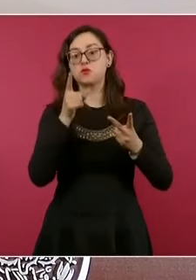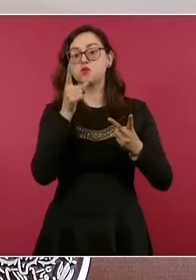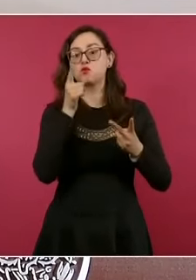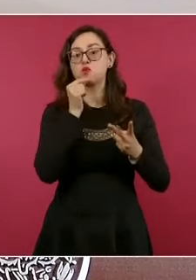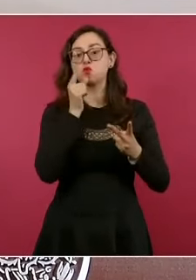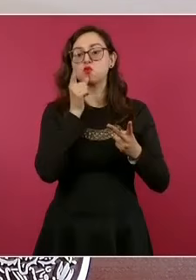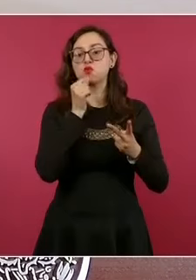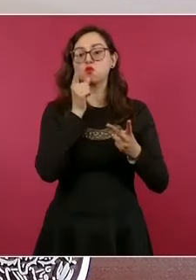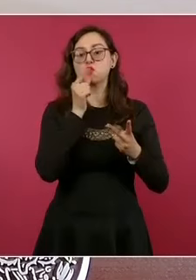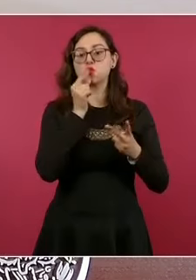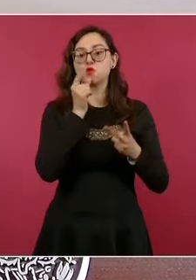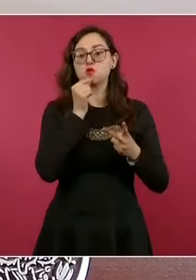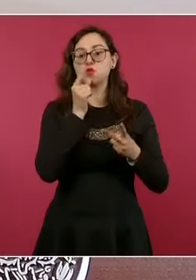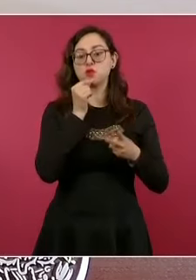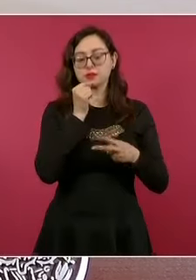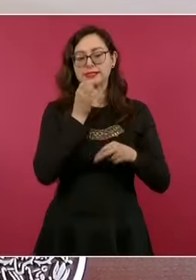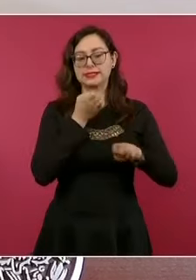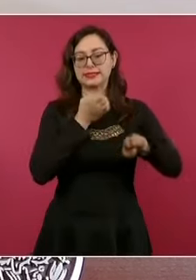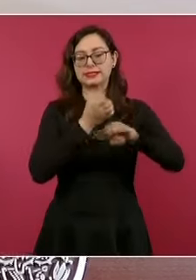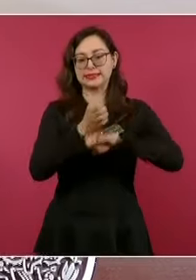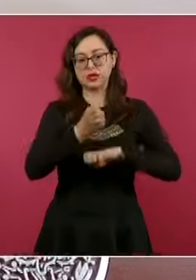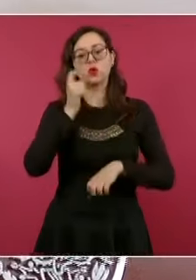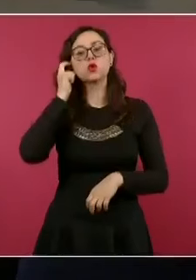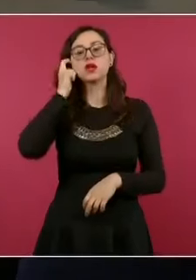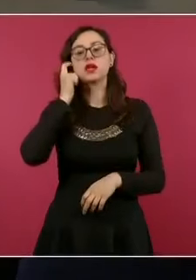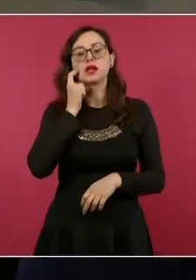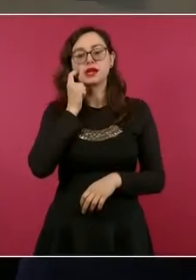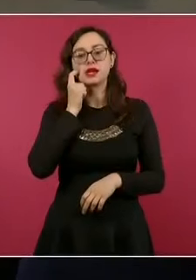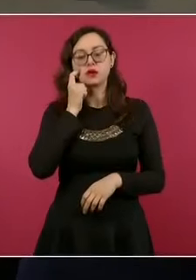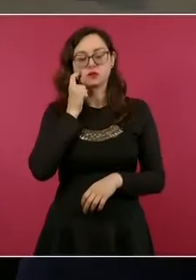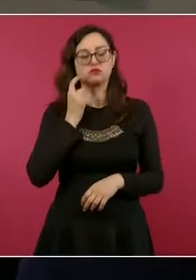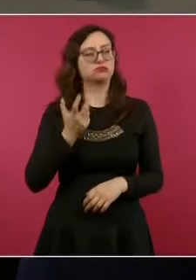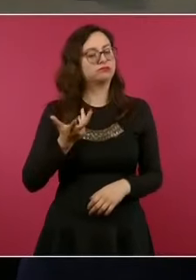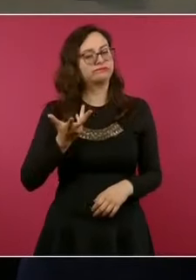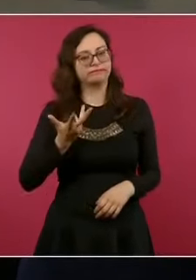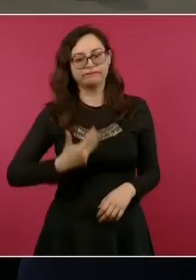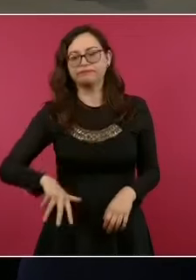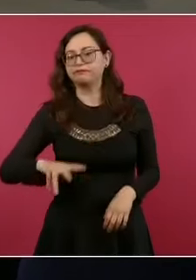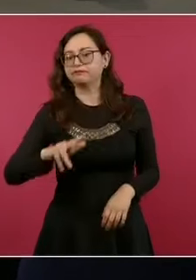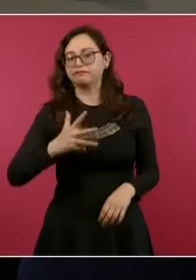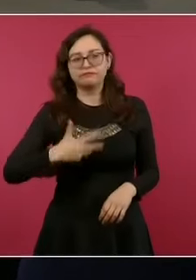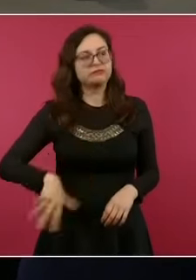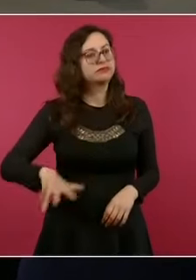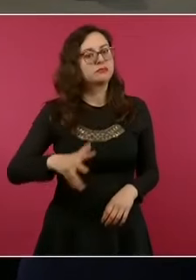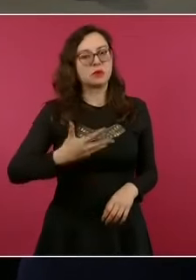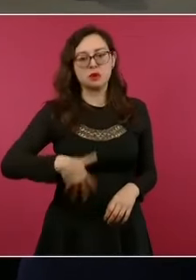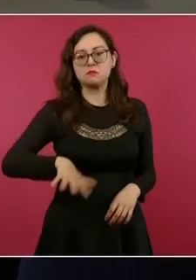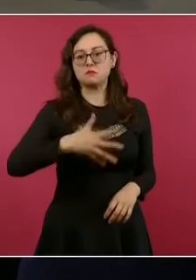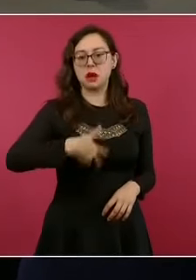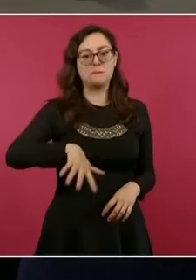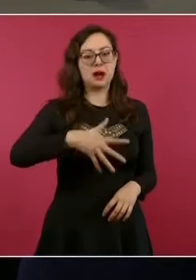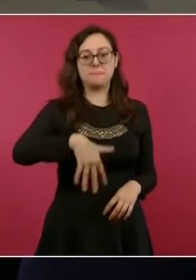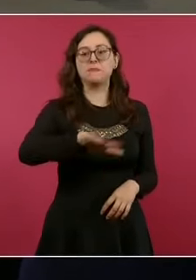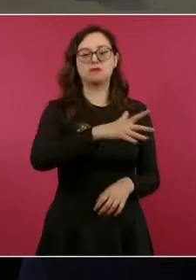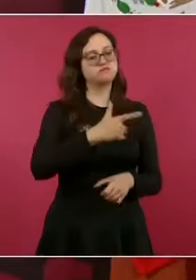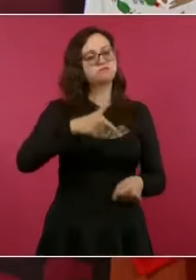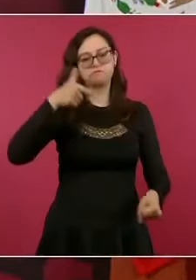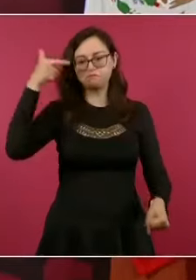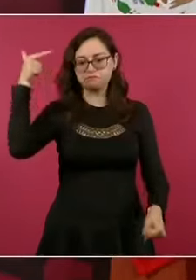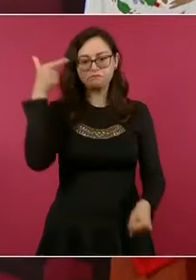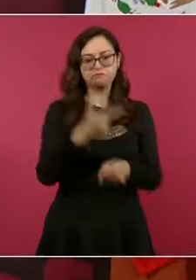de Guerrero, fue una operación conjunta hasta que